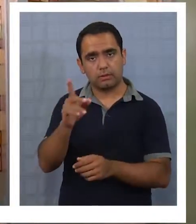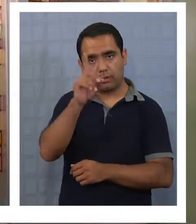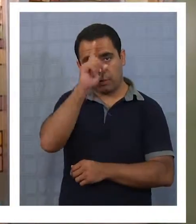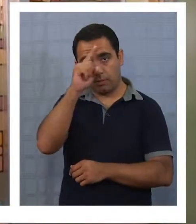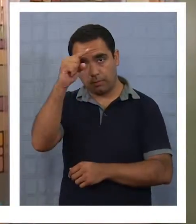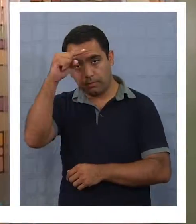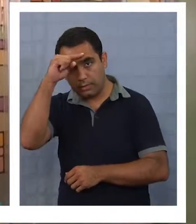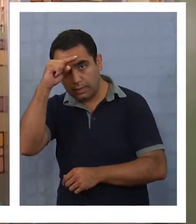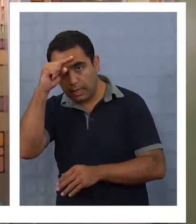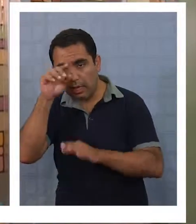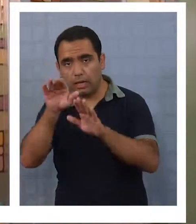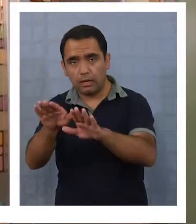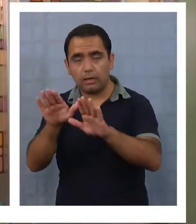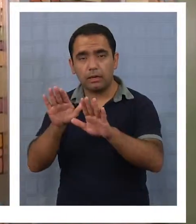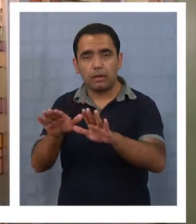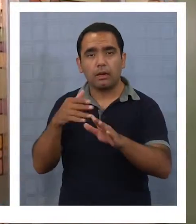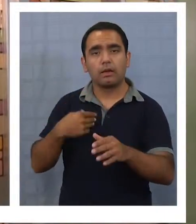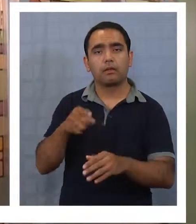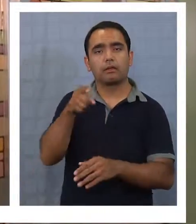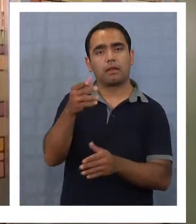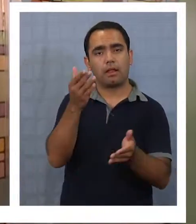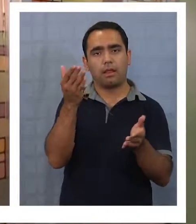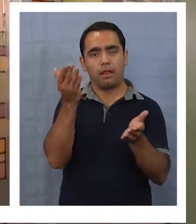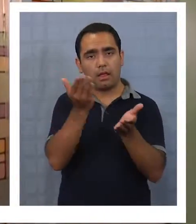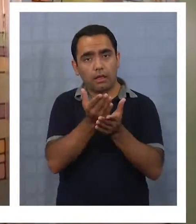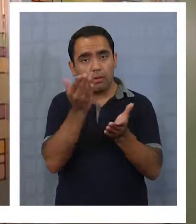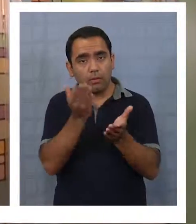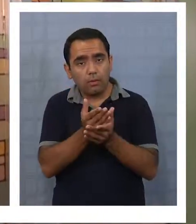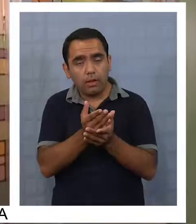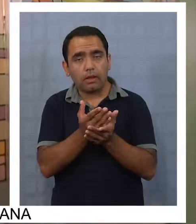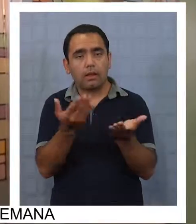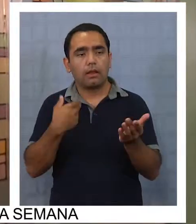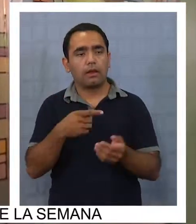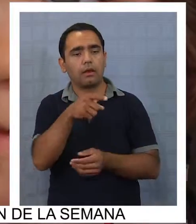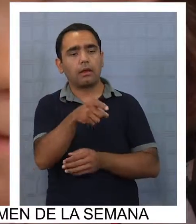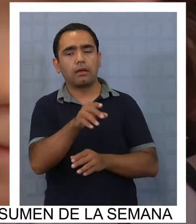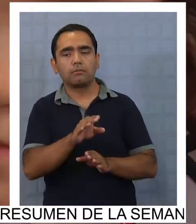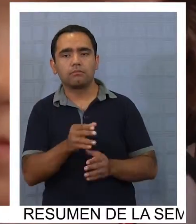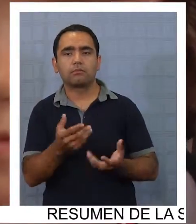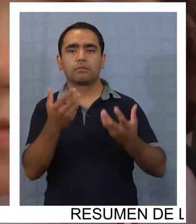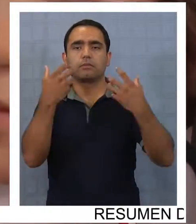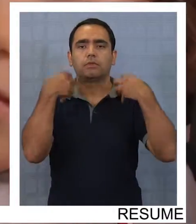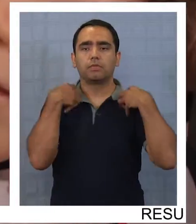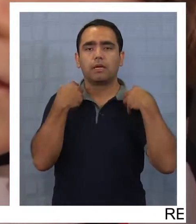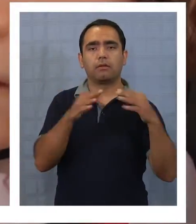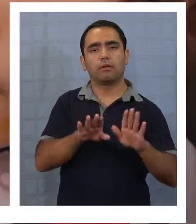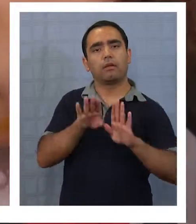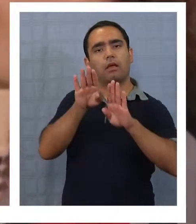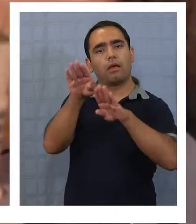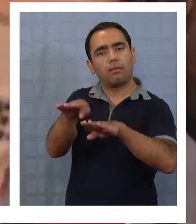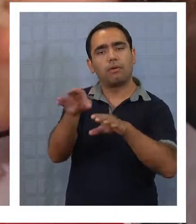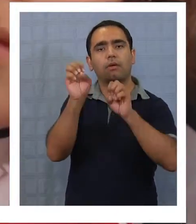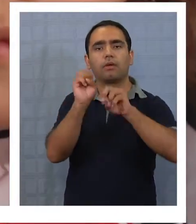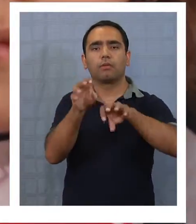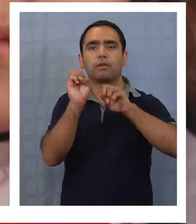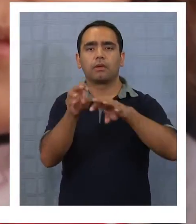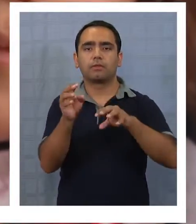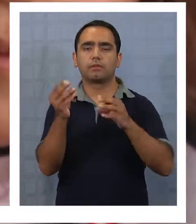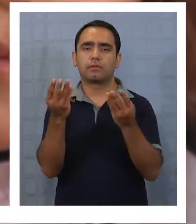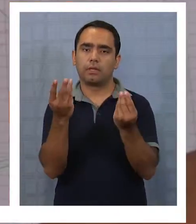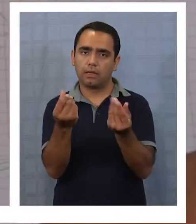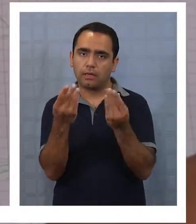van a ser atendidos por un colegio reconocido por el Ministerio de Educación, brindando una educación de calidad,